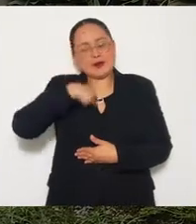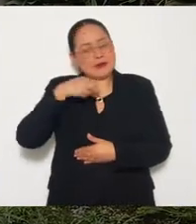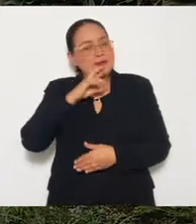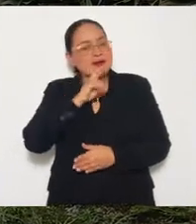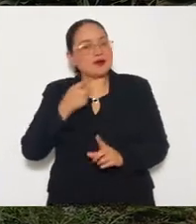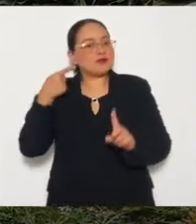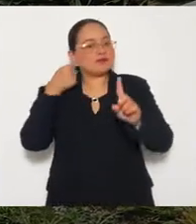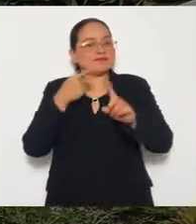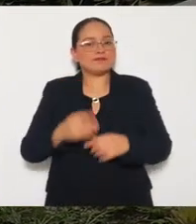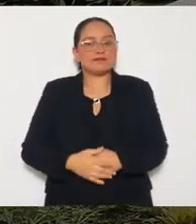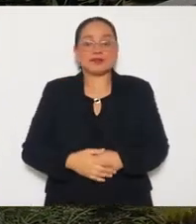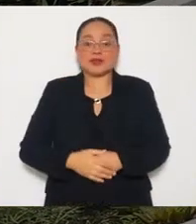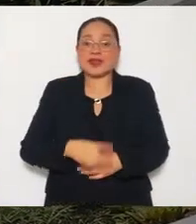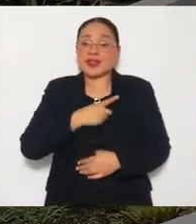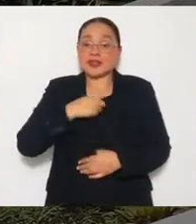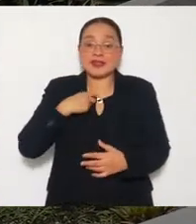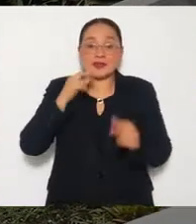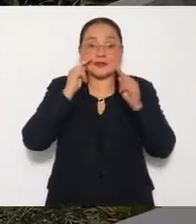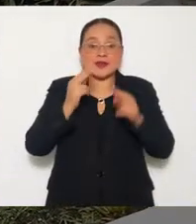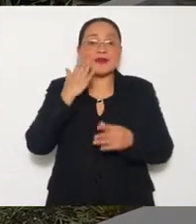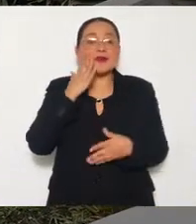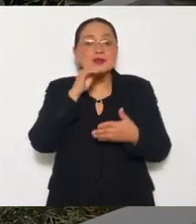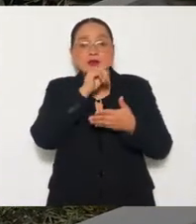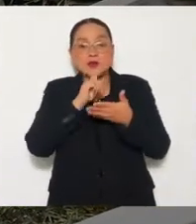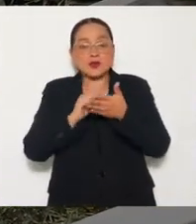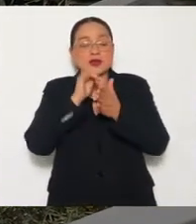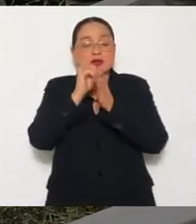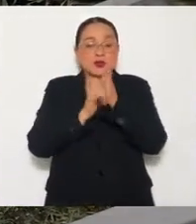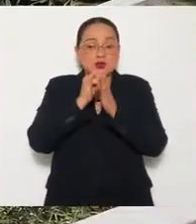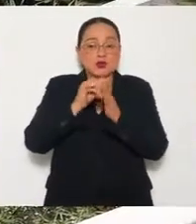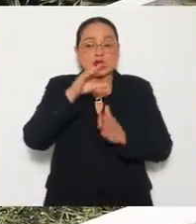¿Por qué todos deben seguir las redes sociales del Canal del Congreso?